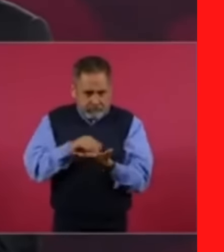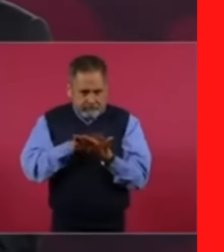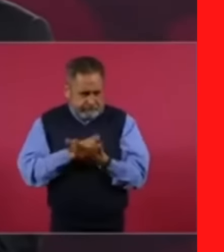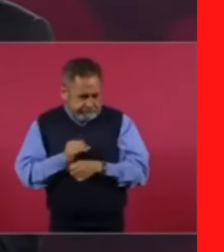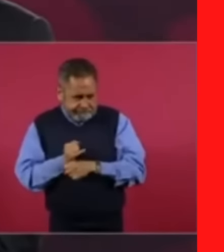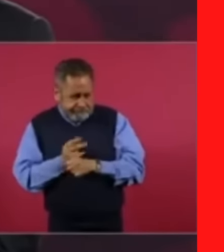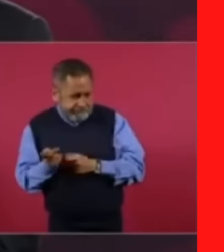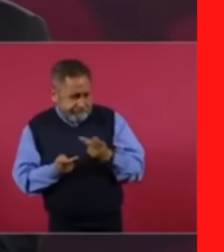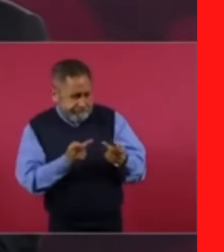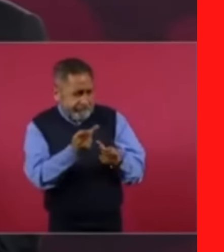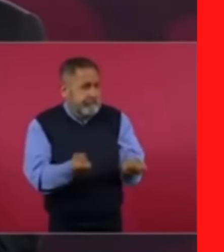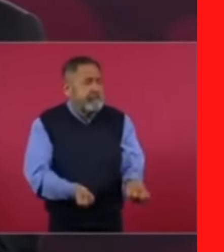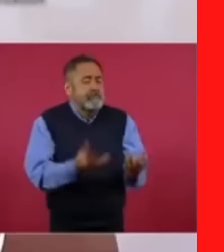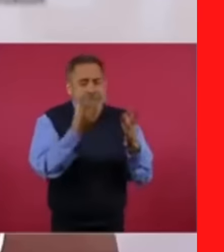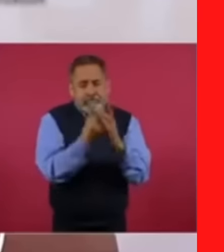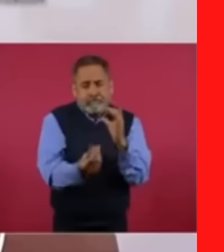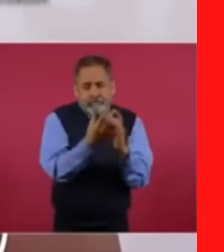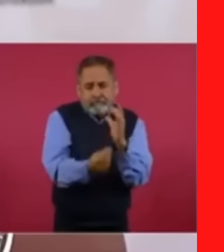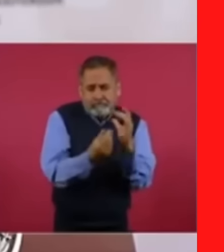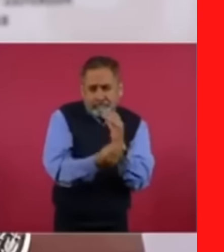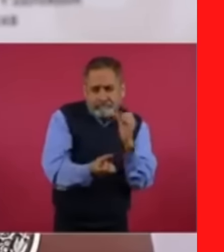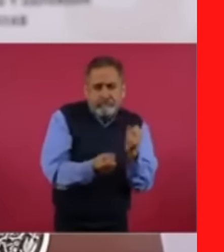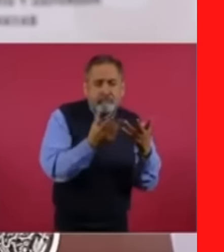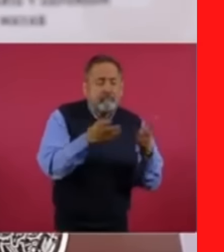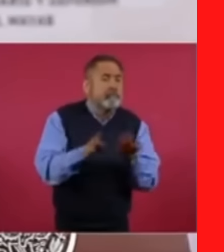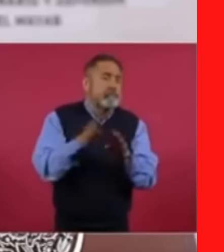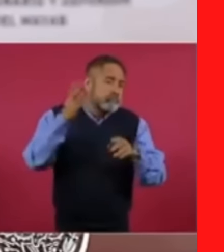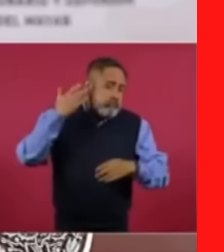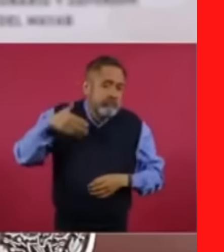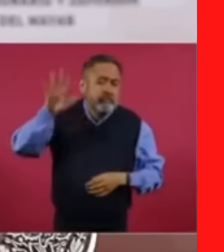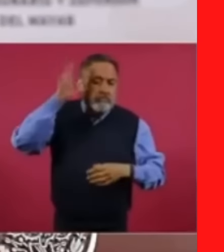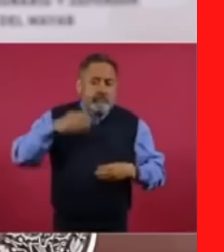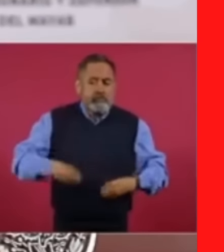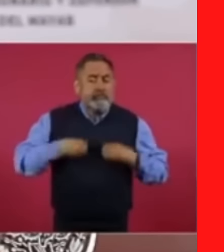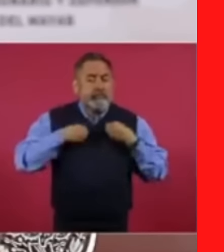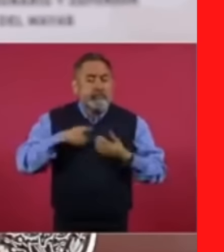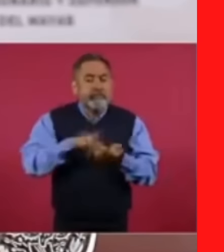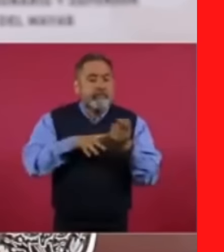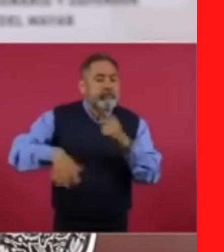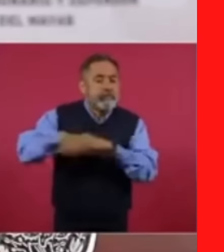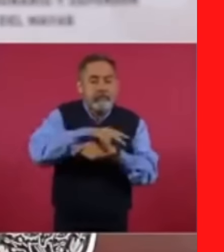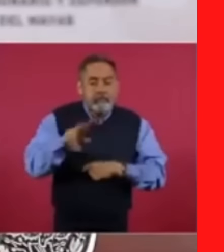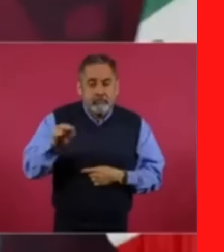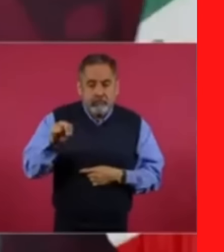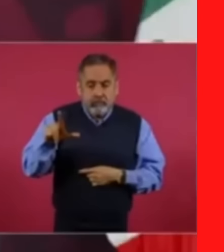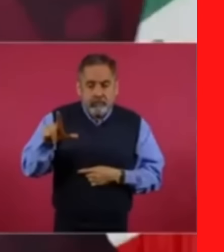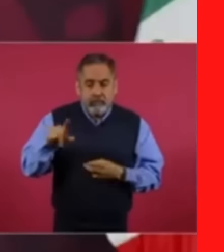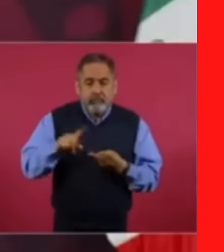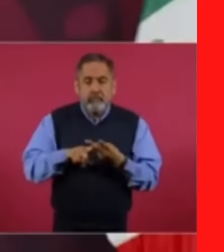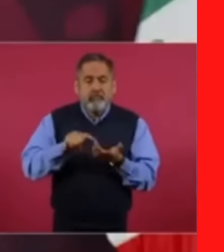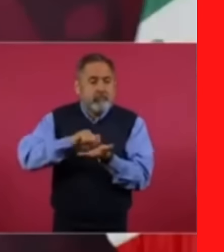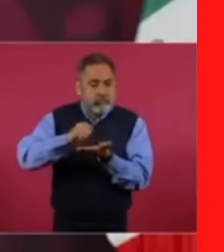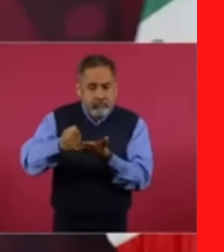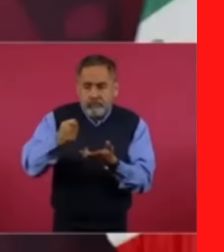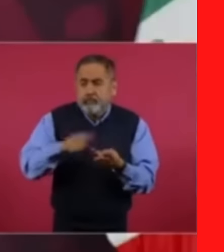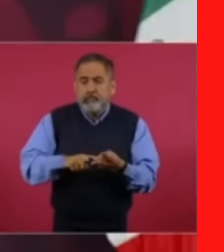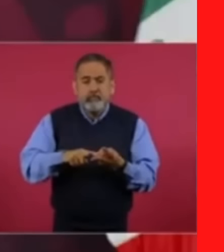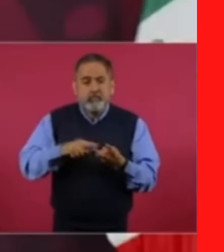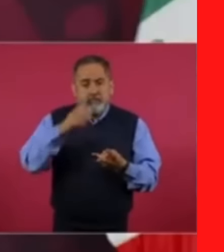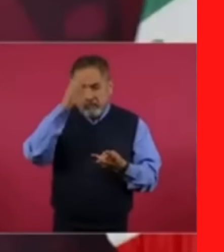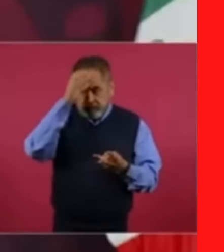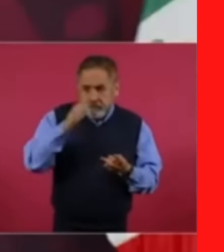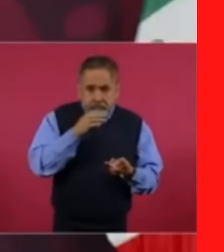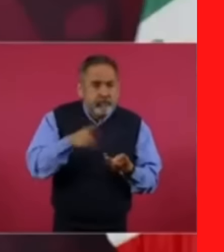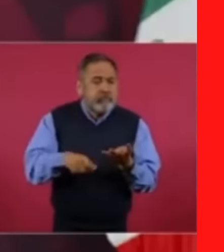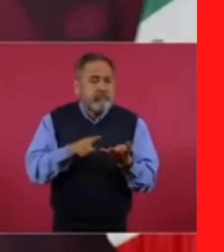sobre cómo vivieron los de Nuevo León, los de Tamaulipas, los de Coahuila,